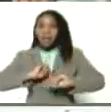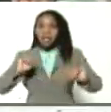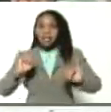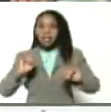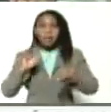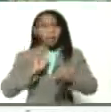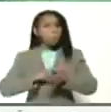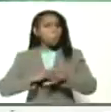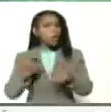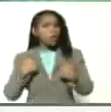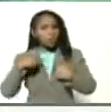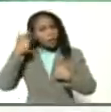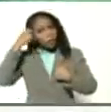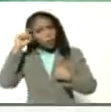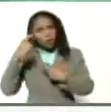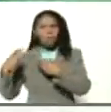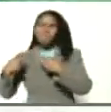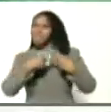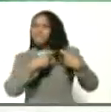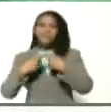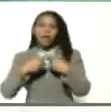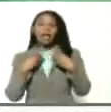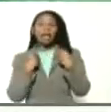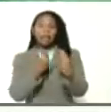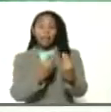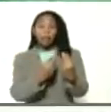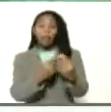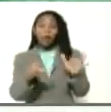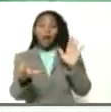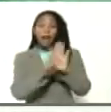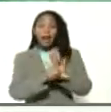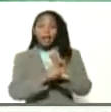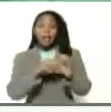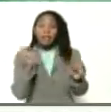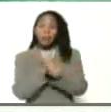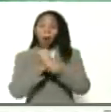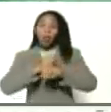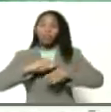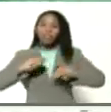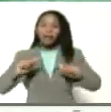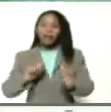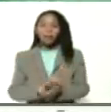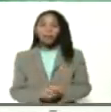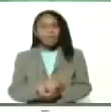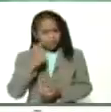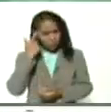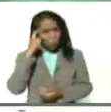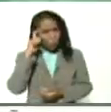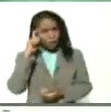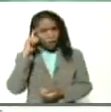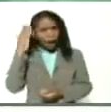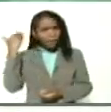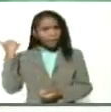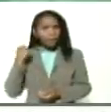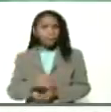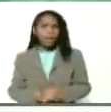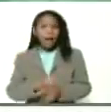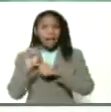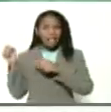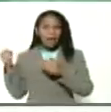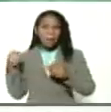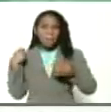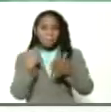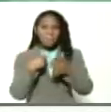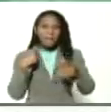porque recuerdo la batalla que dimos por la ley orgánica de tierras. ¿Se recuerdan? Esa batalla